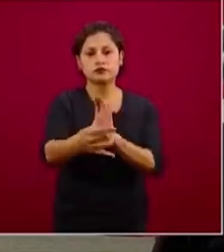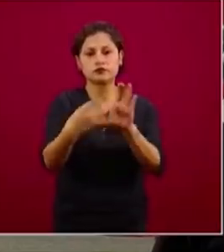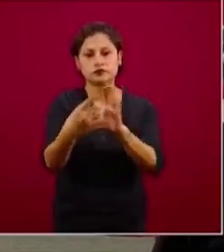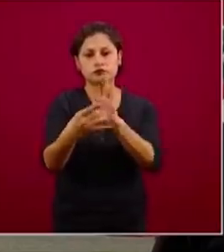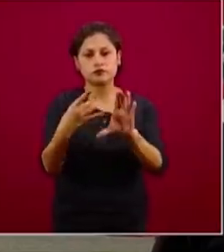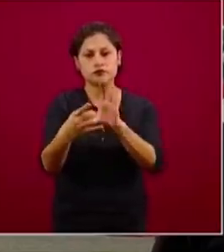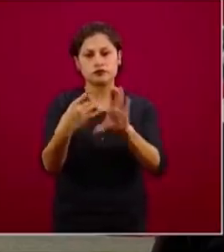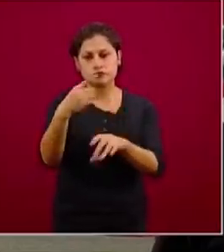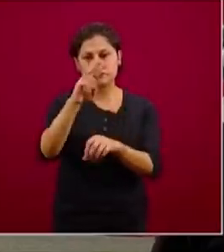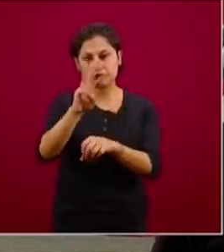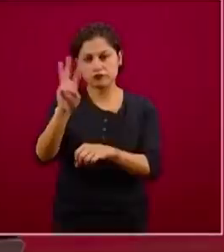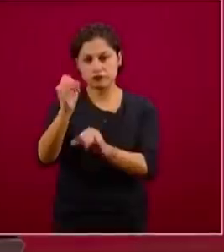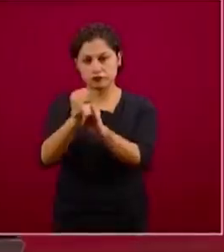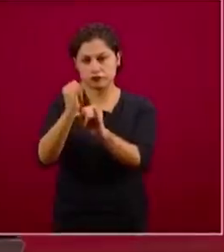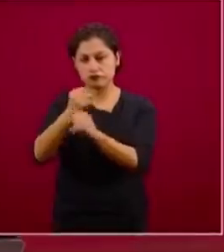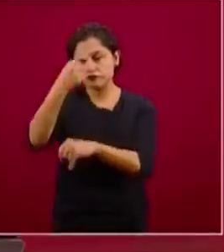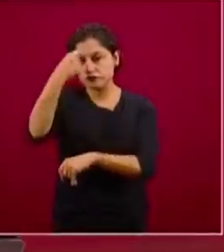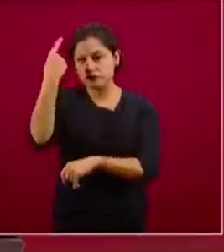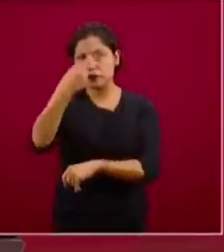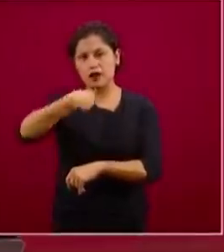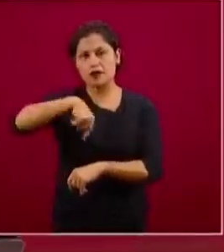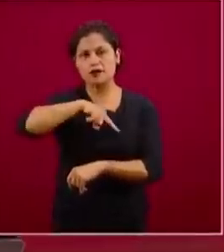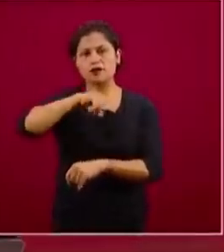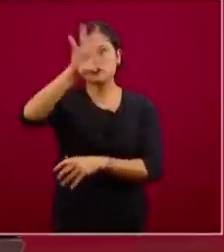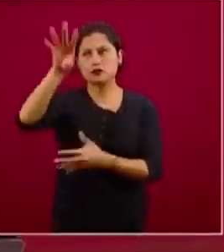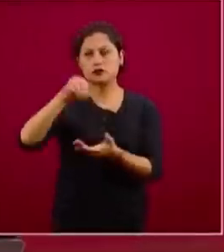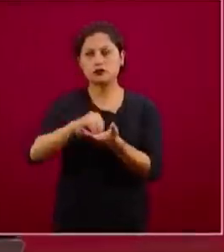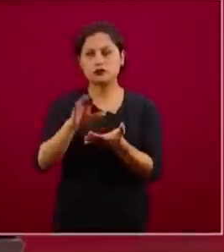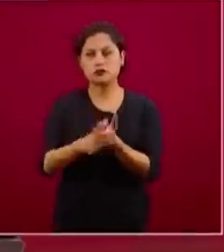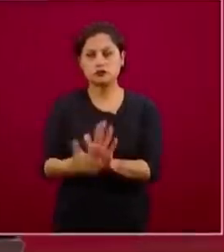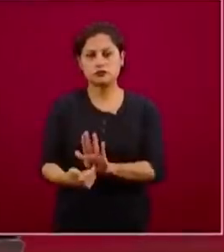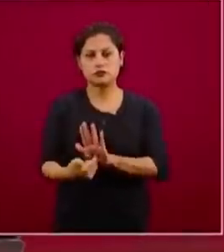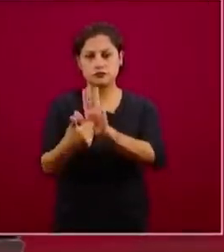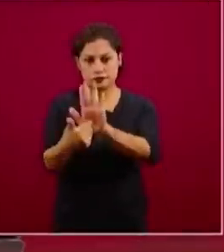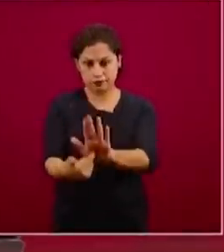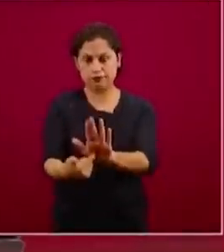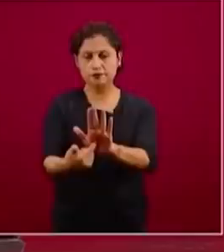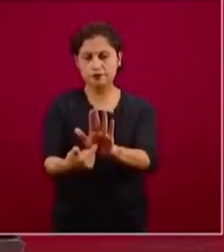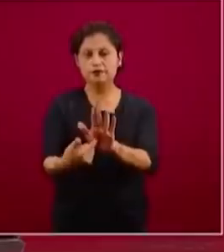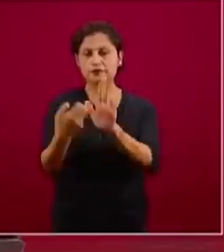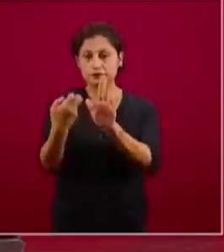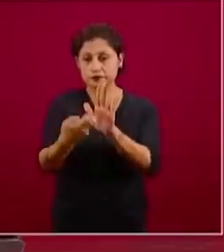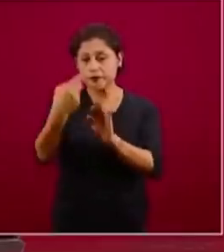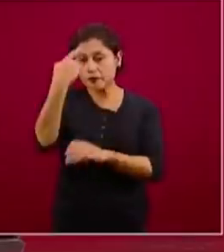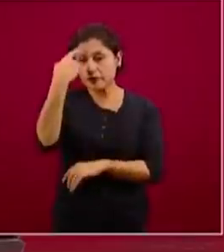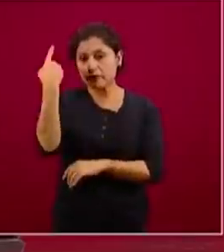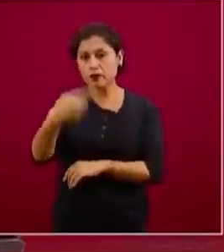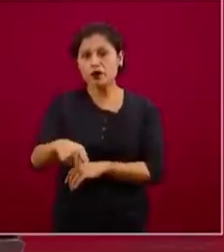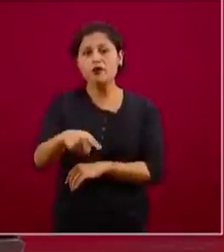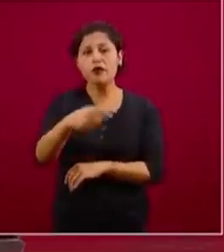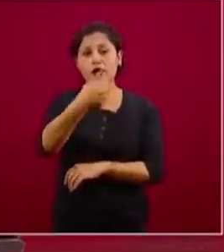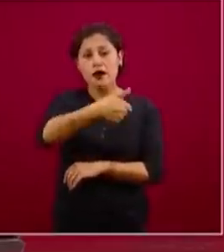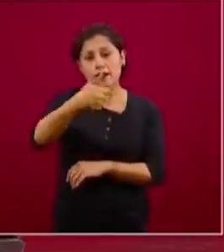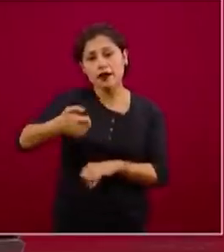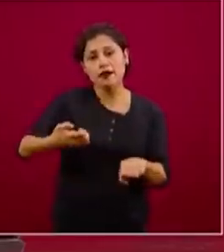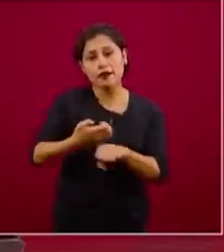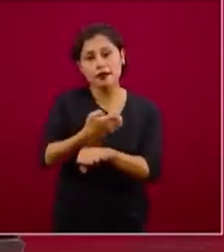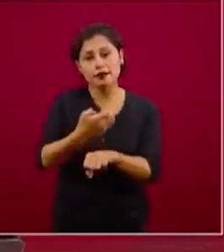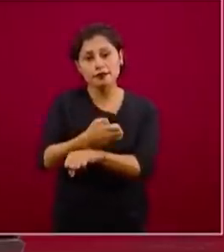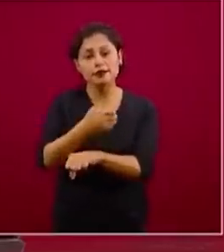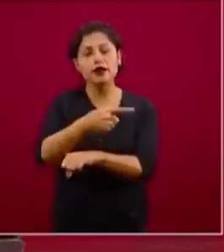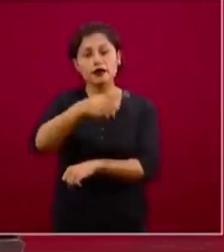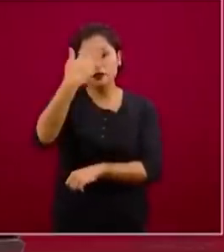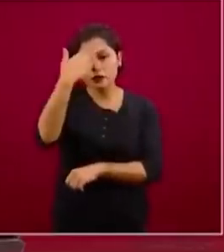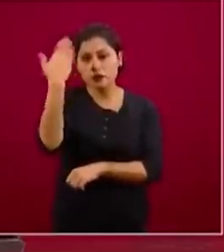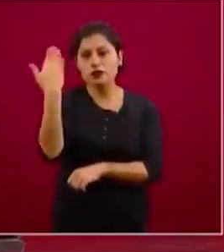ver que todo esto tenga un provecho también de retroalimentación a los estados, a las instituciones,